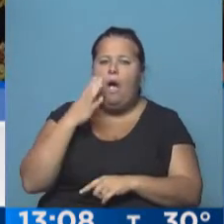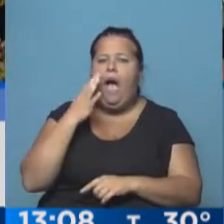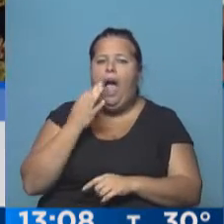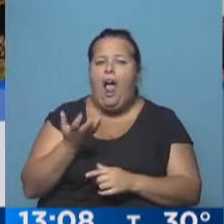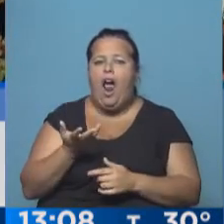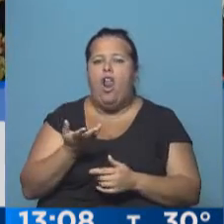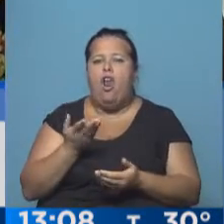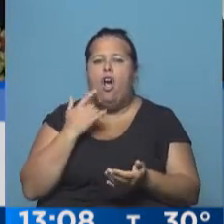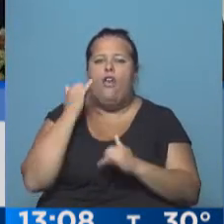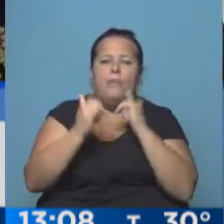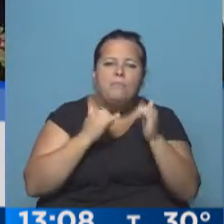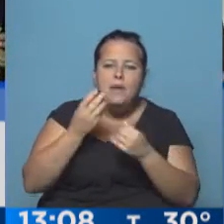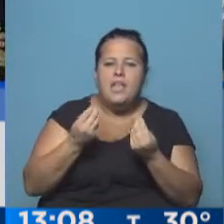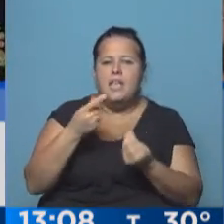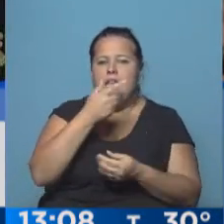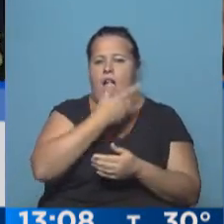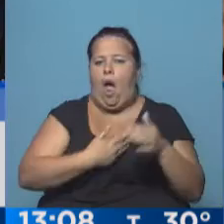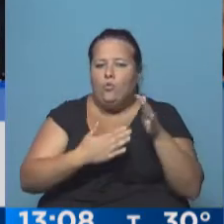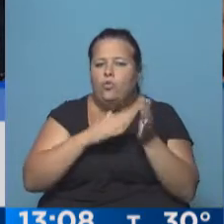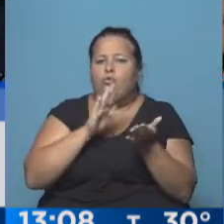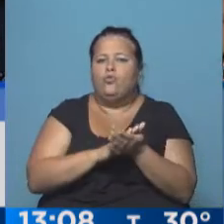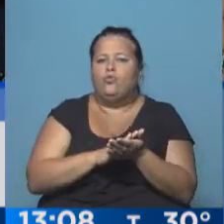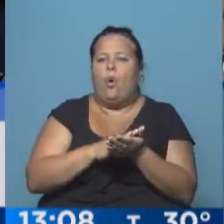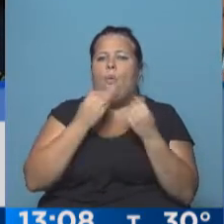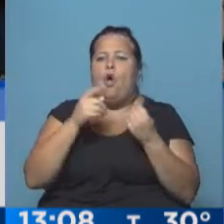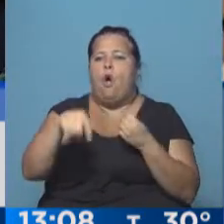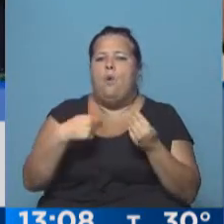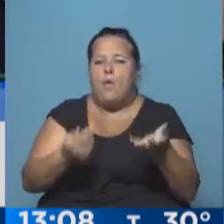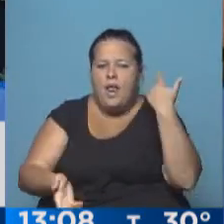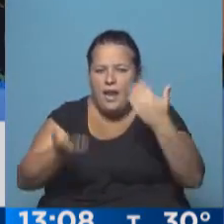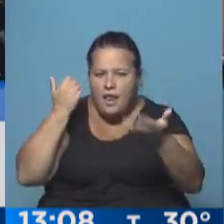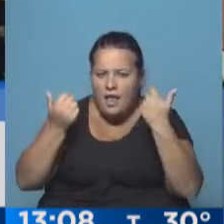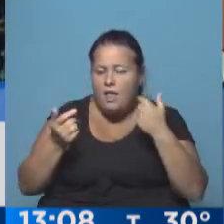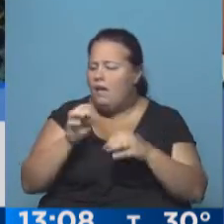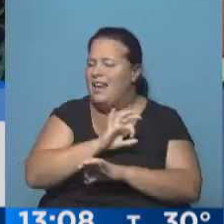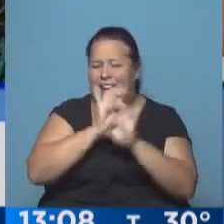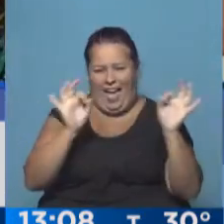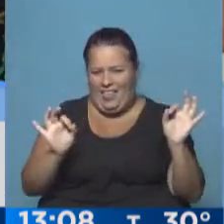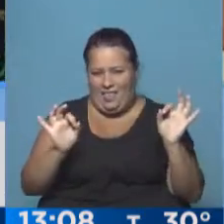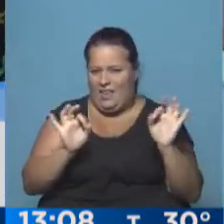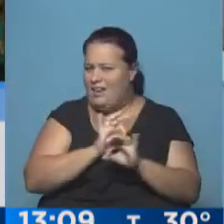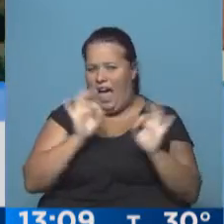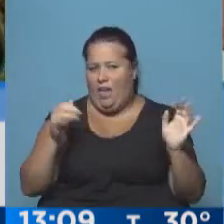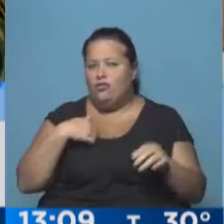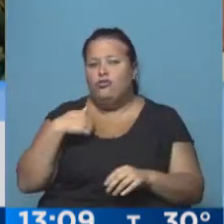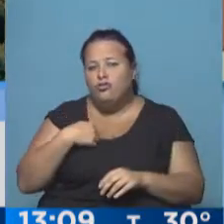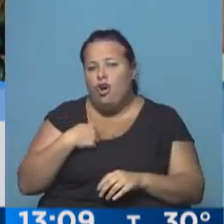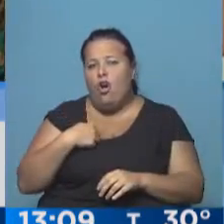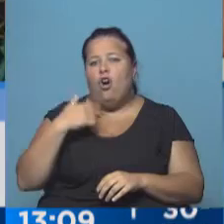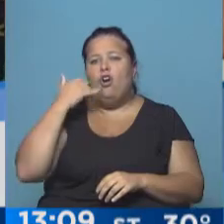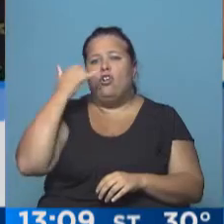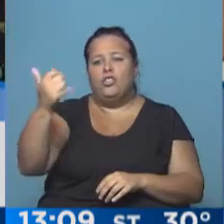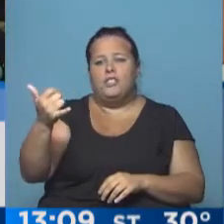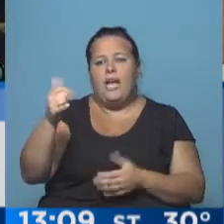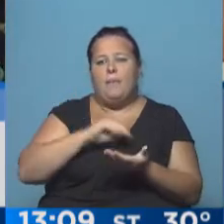fundamentación por parte de alguna autoría sobre por qué se dio este procedimiento? Nadie, no nada. Yo lo que hice fue llamar